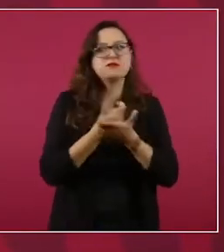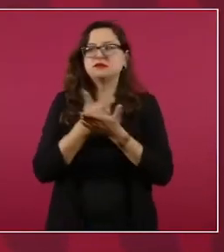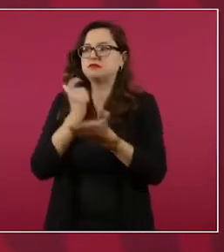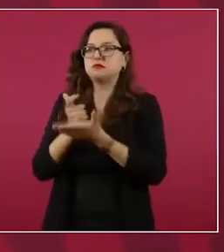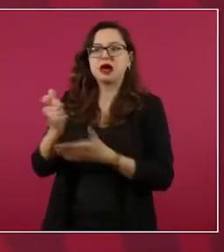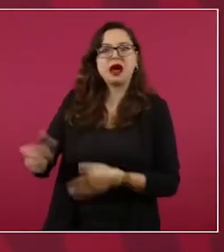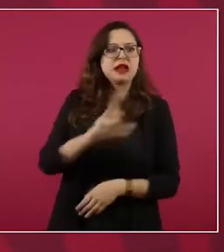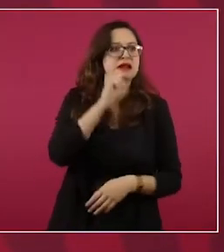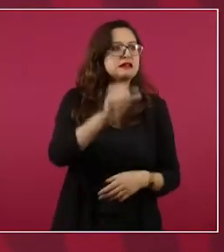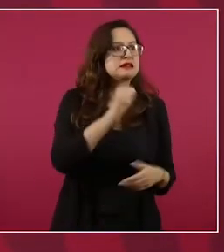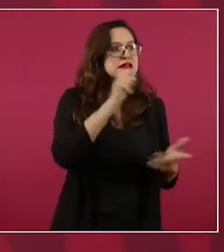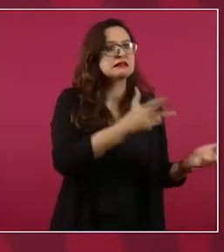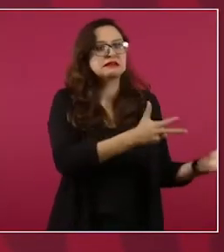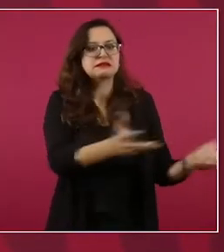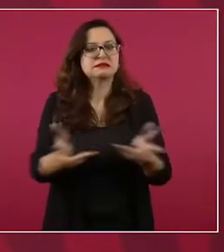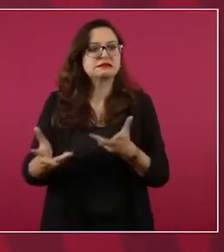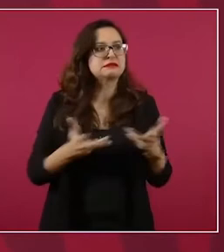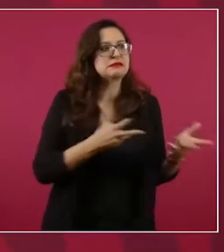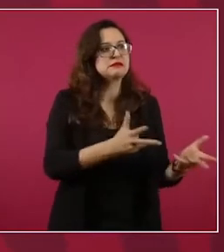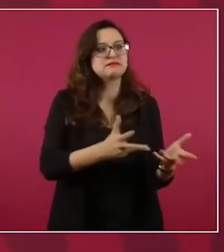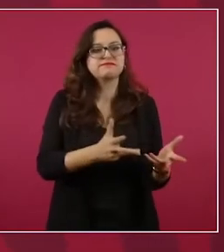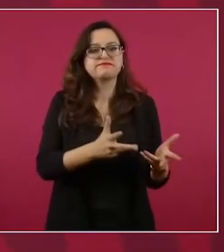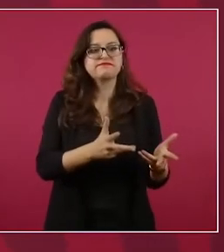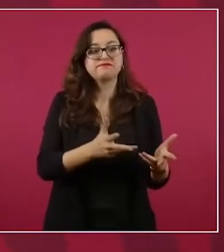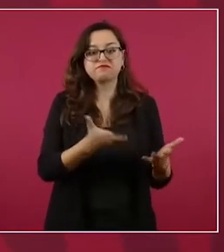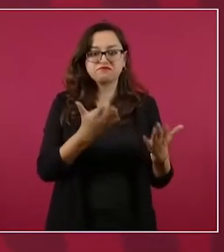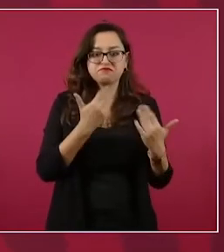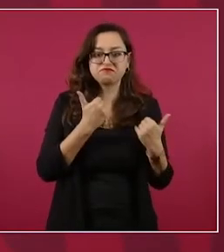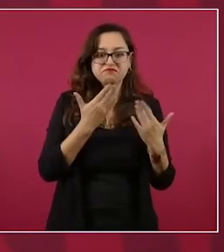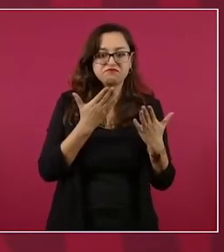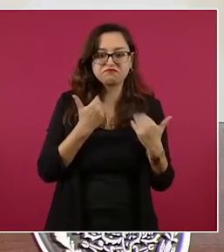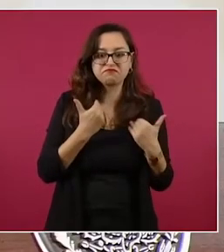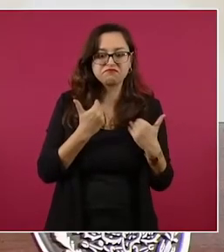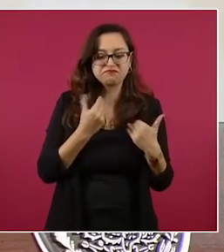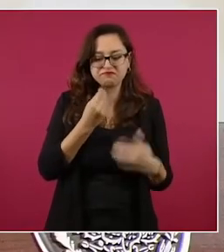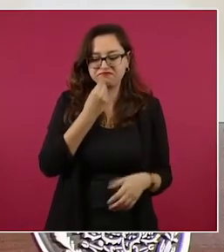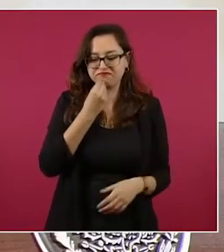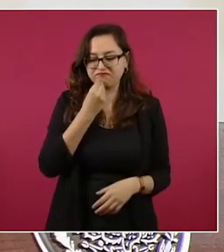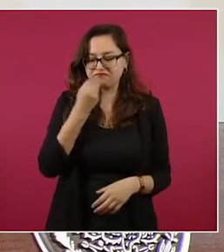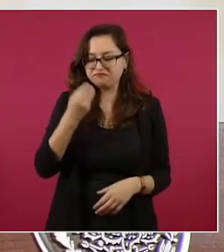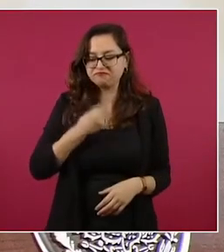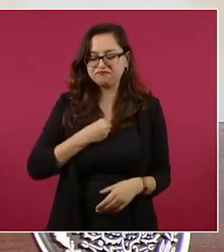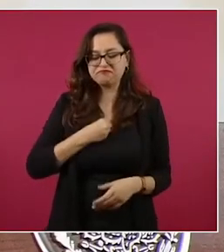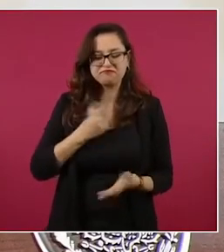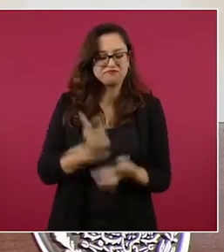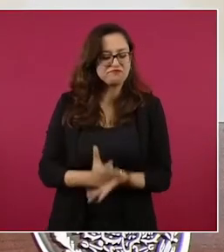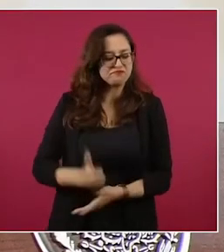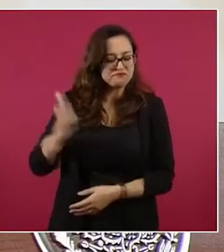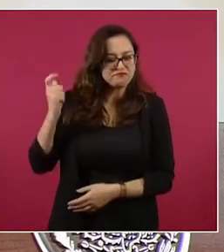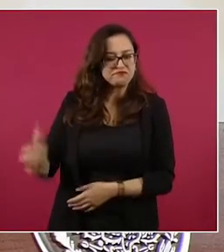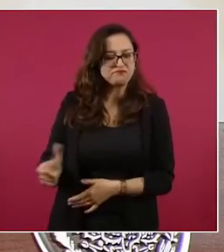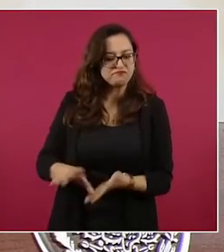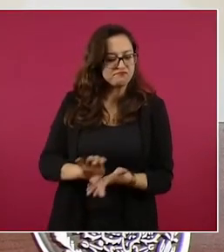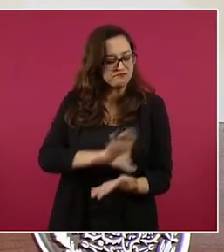pagó, dice. Y lo que más me molesta es